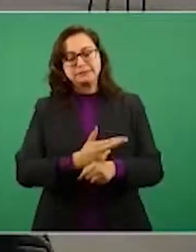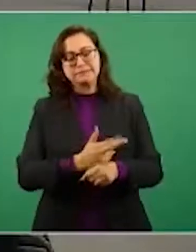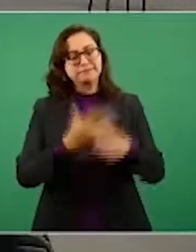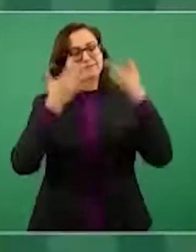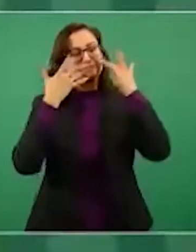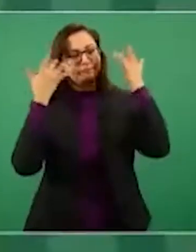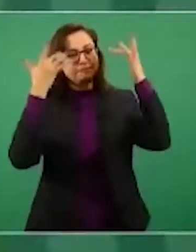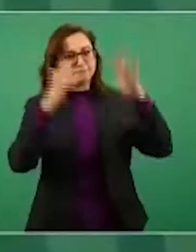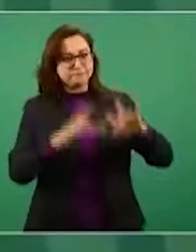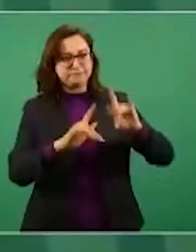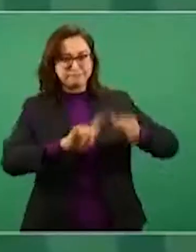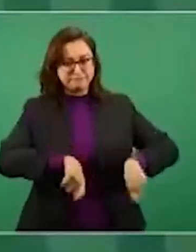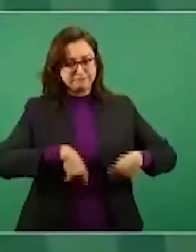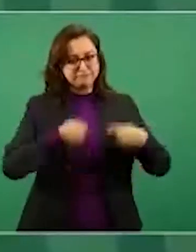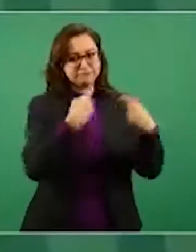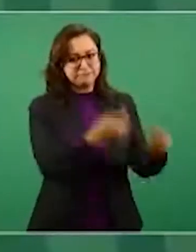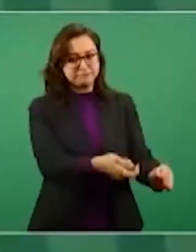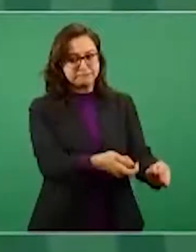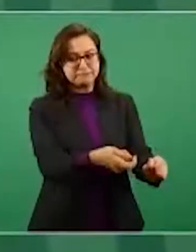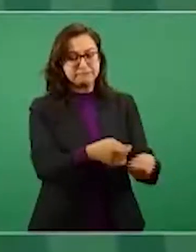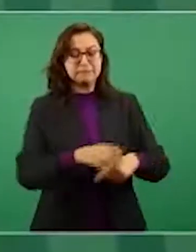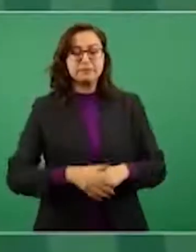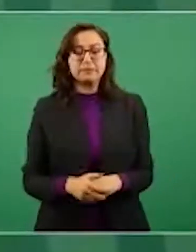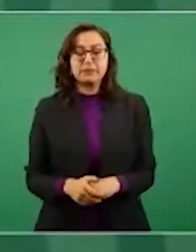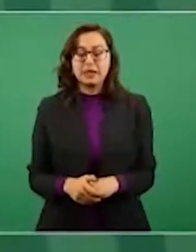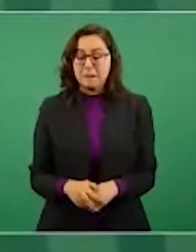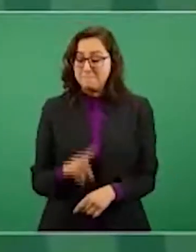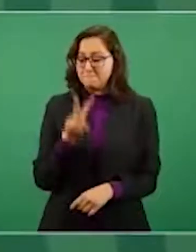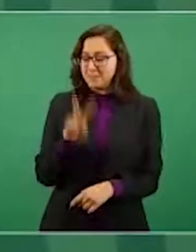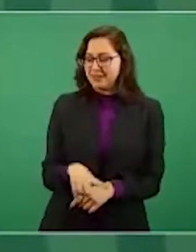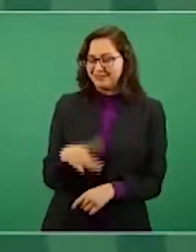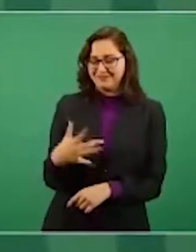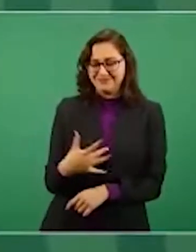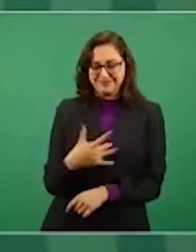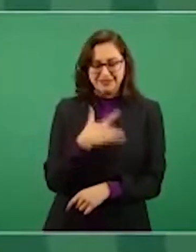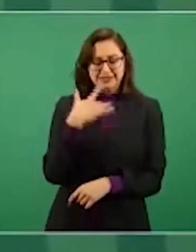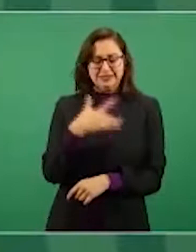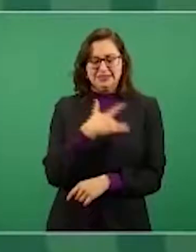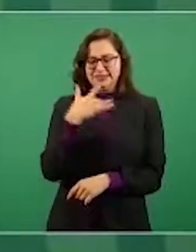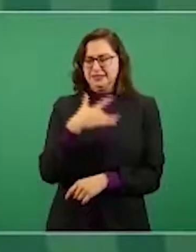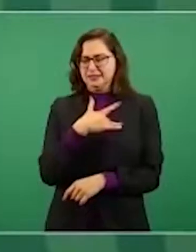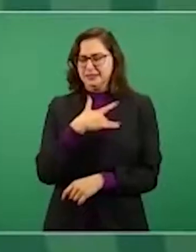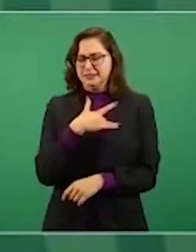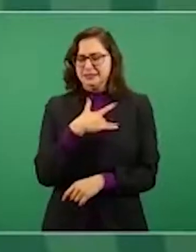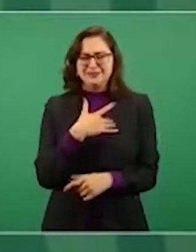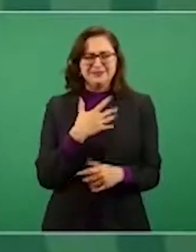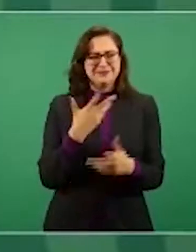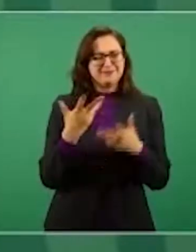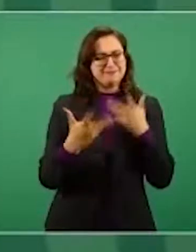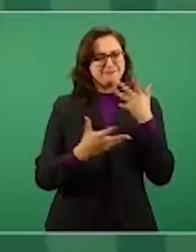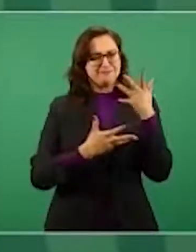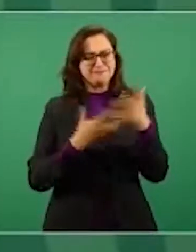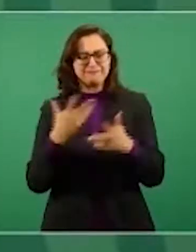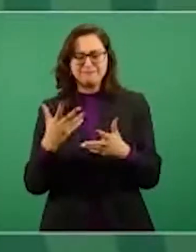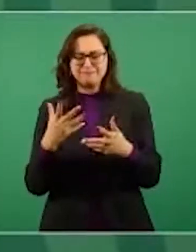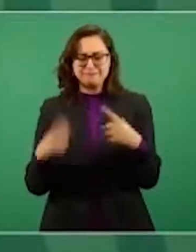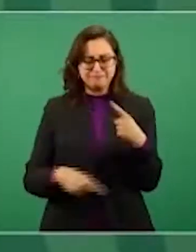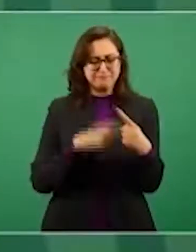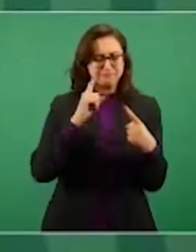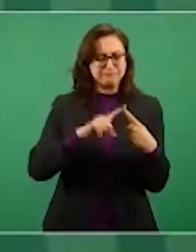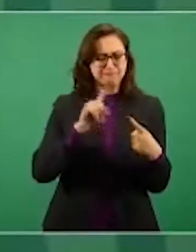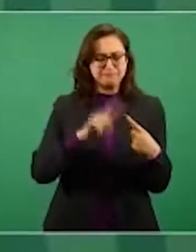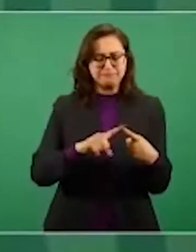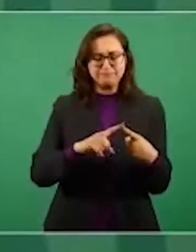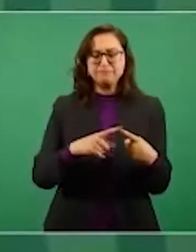sentimientos encontrados. Por una parte, siento un profundo honor de haber sido nombrado por el